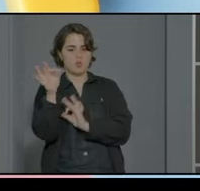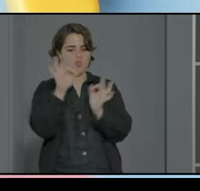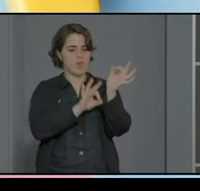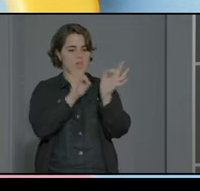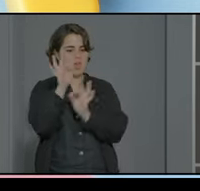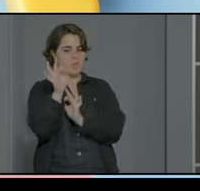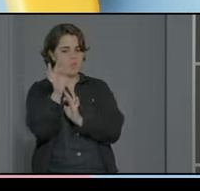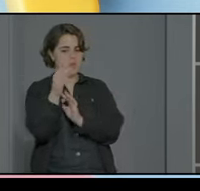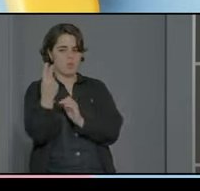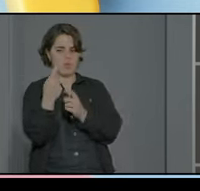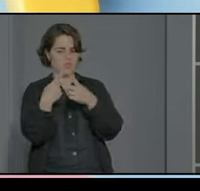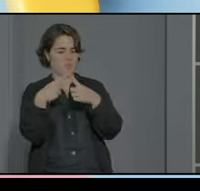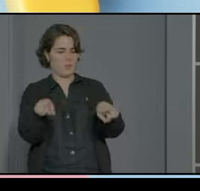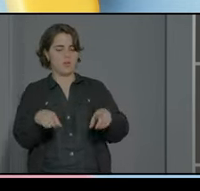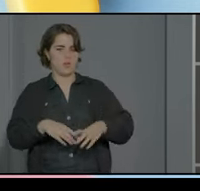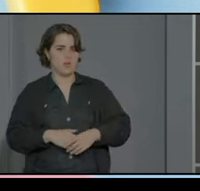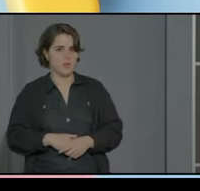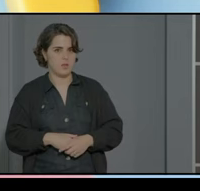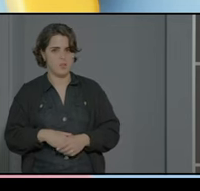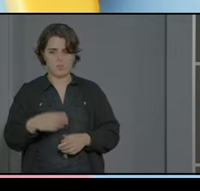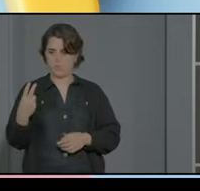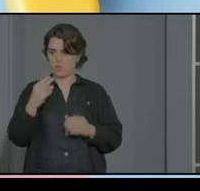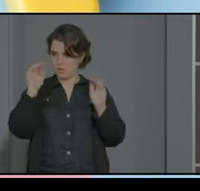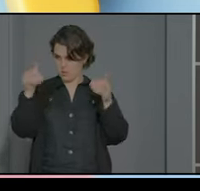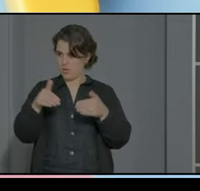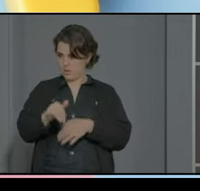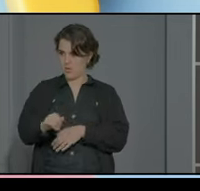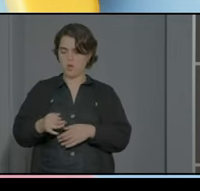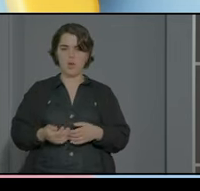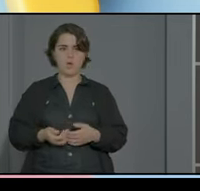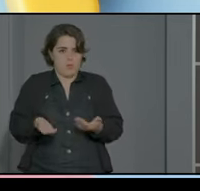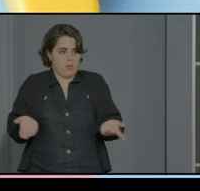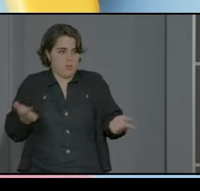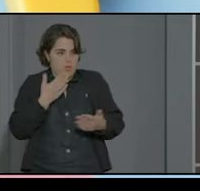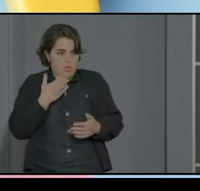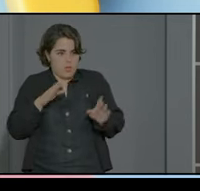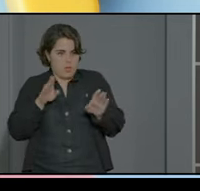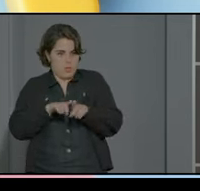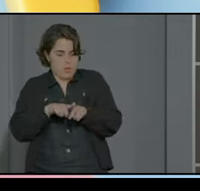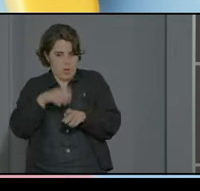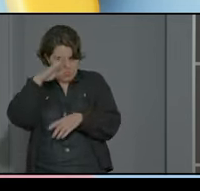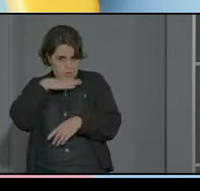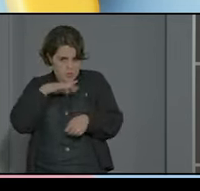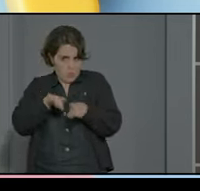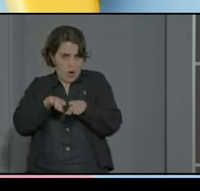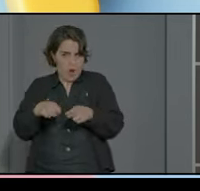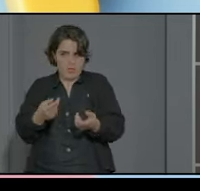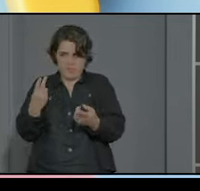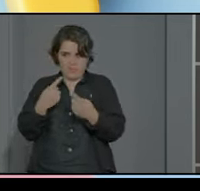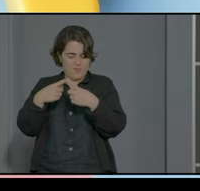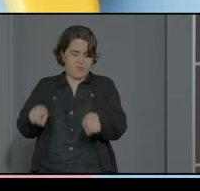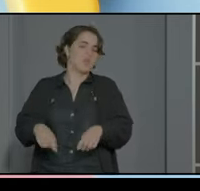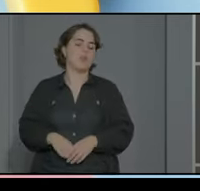entre ellos no nos parecen en nada pero si los dos tienen TEA ya y tienen la misma edad ya ya si no mismos padres sí sí que sí no nos parecen en nada